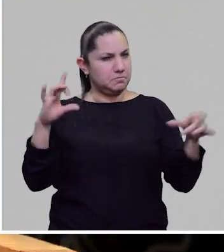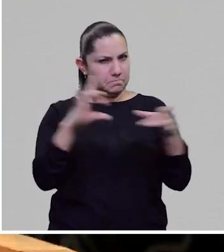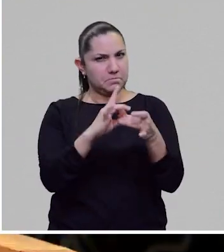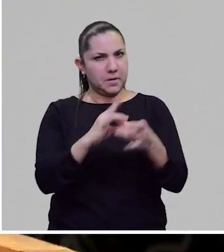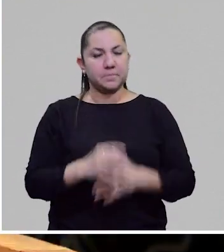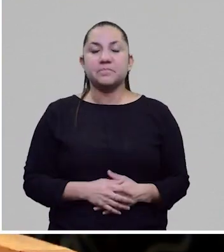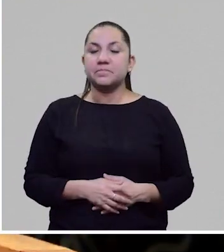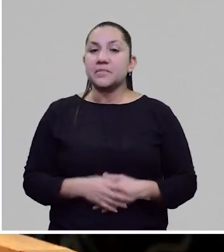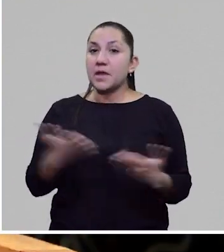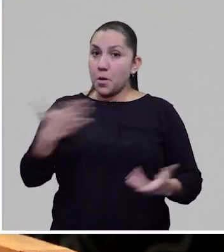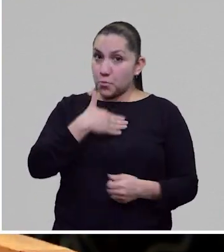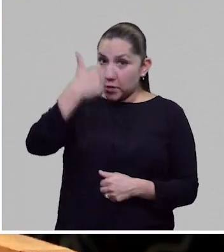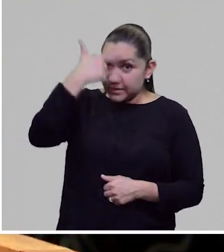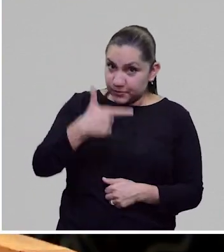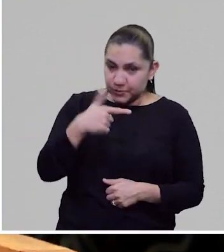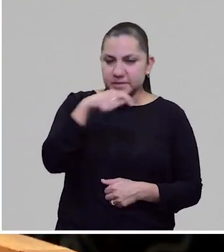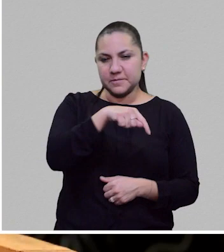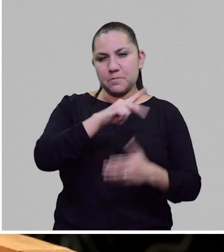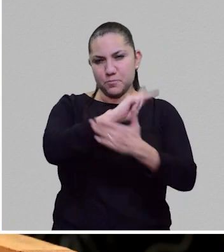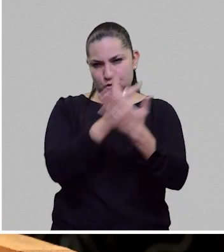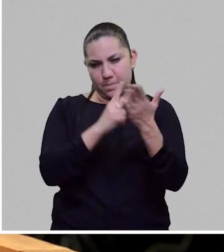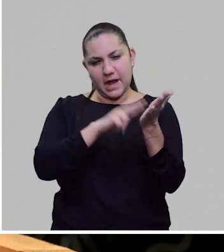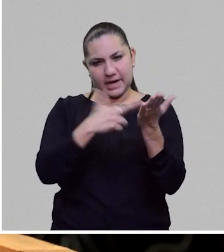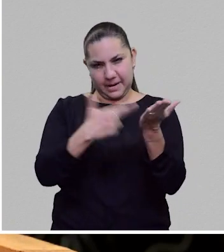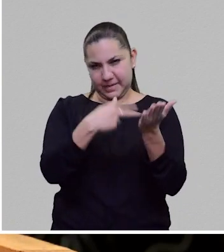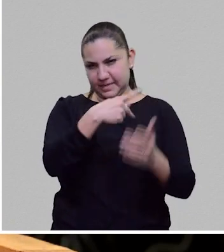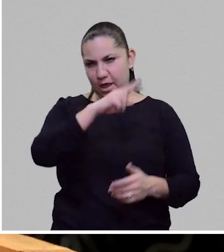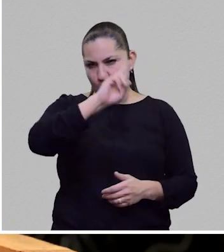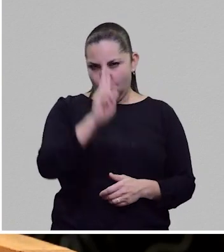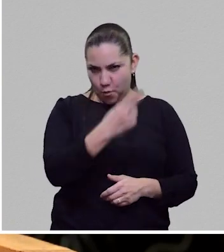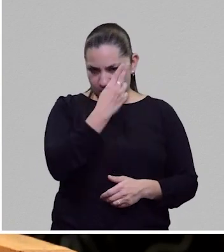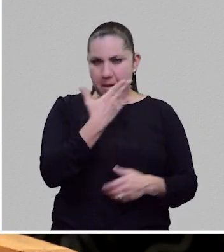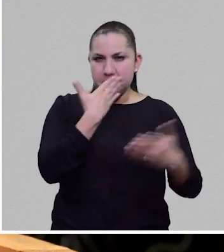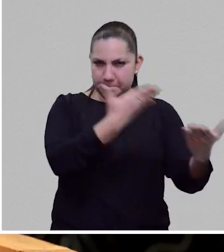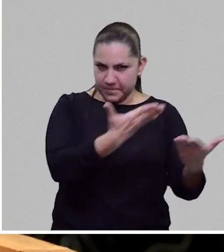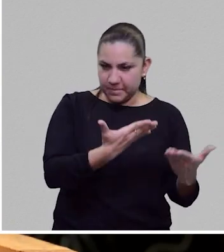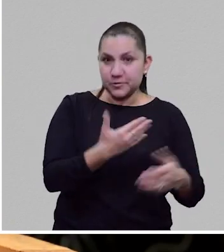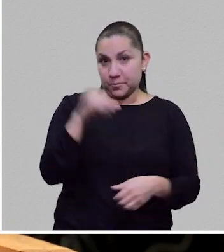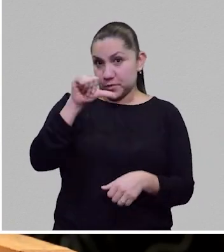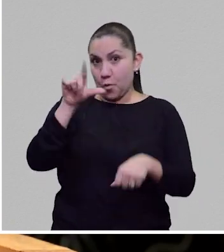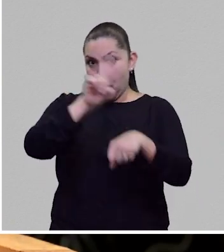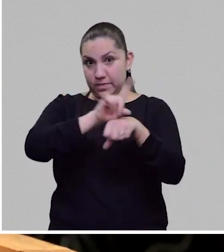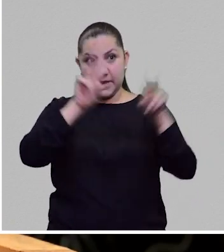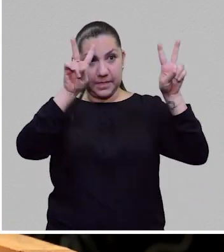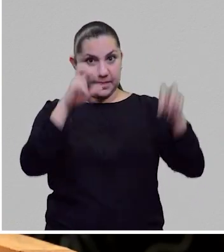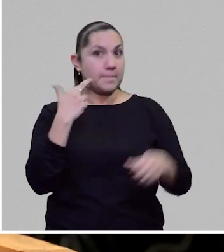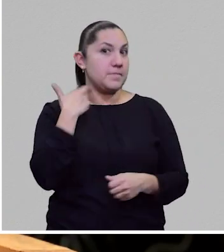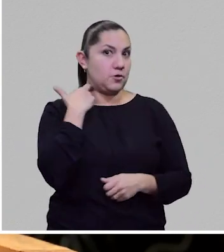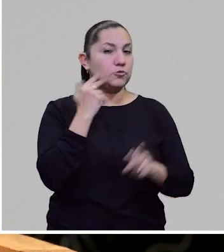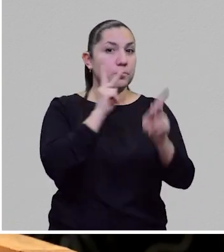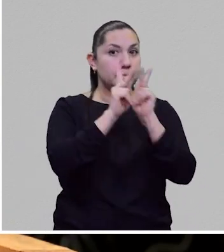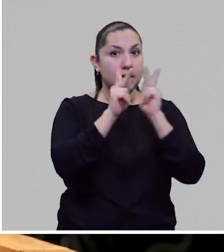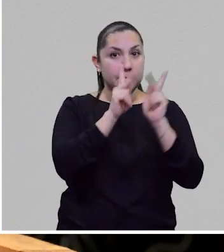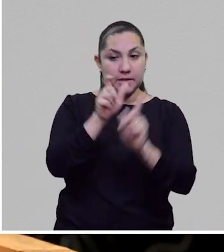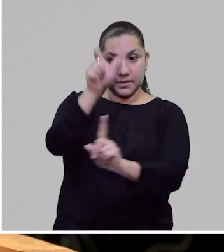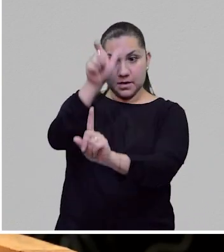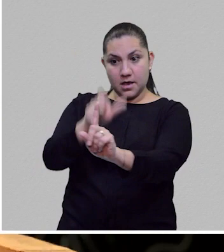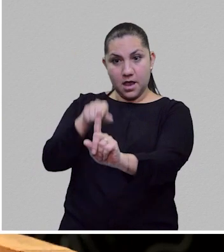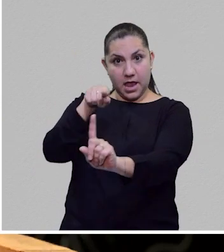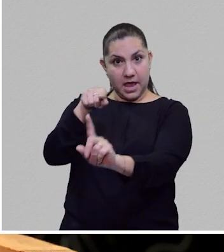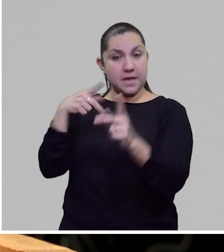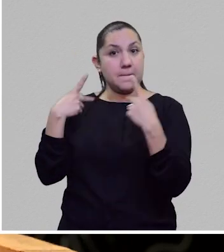Pues muy buenas noches, bienvenidos al programa de la revista de la universidad. Hoy vamos a hablar de robots con alguien que